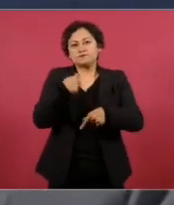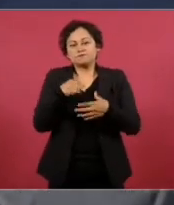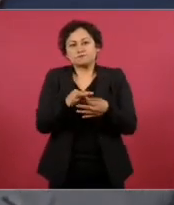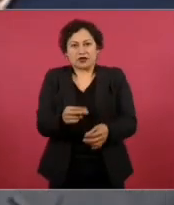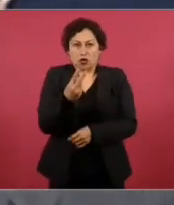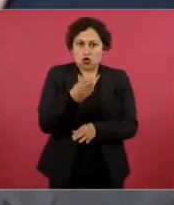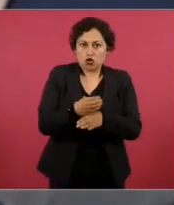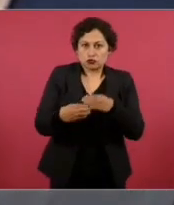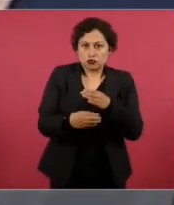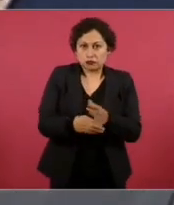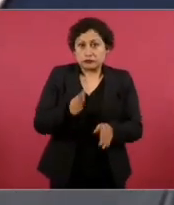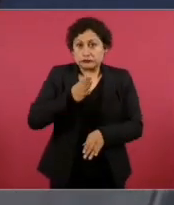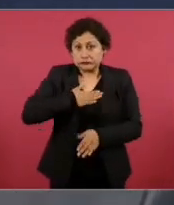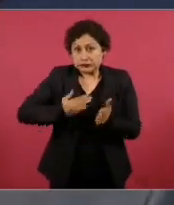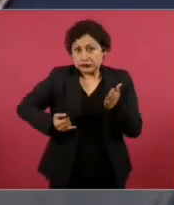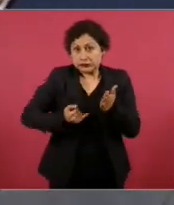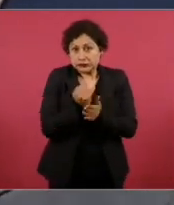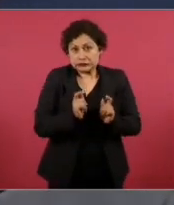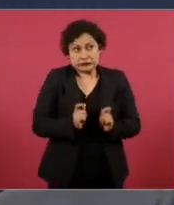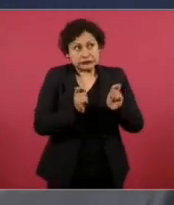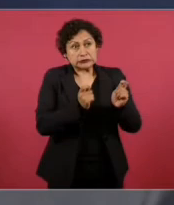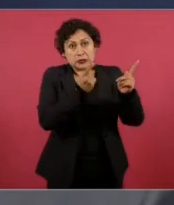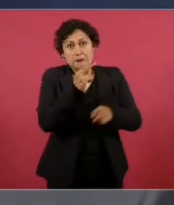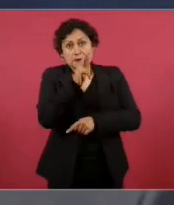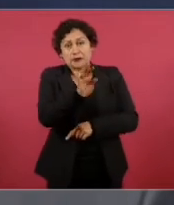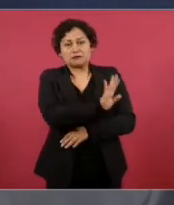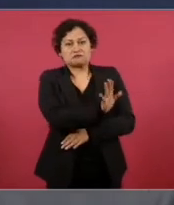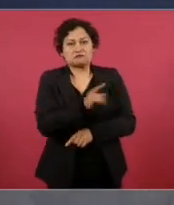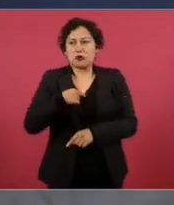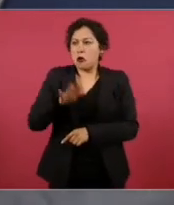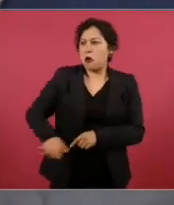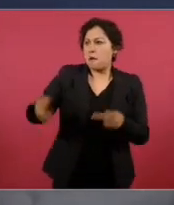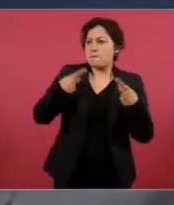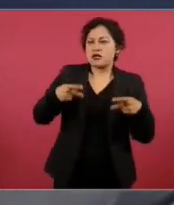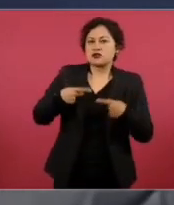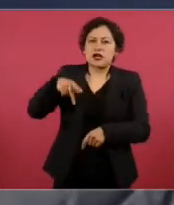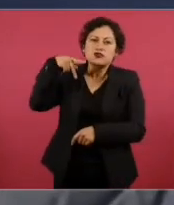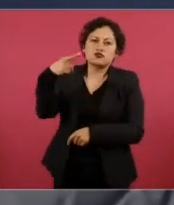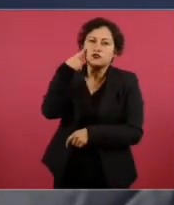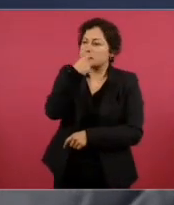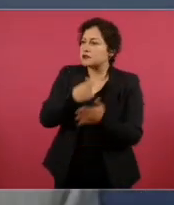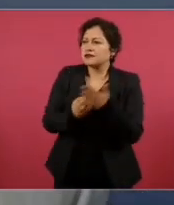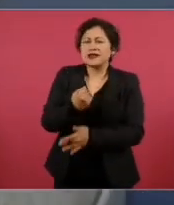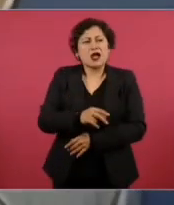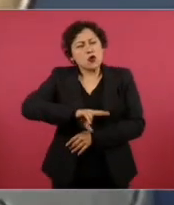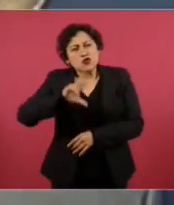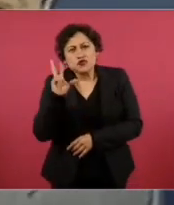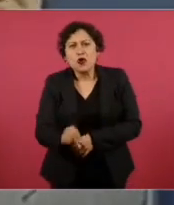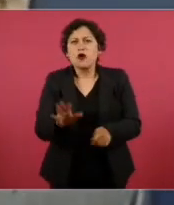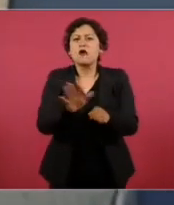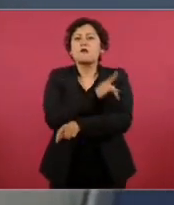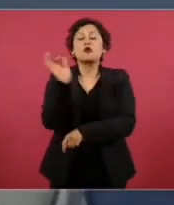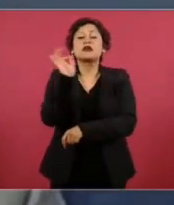Primero, yo no estoy en manos del PRI, yo estoy en manos de la gente. No, Andrés Manuel. No, Andrés Manuel. No, Andrés porque si te quitan el fuero,